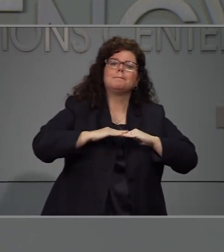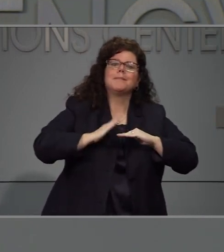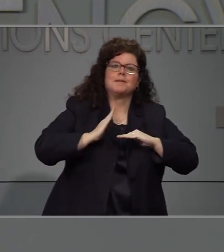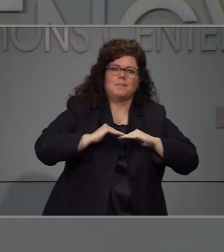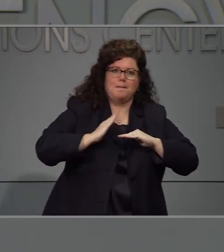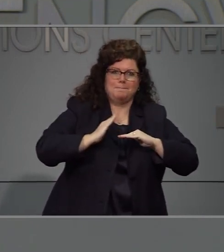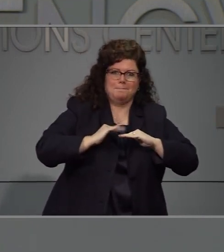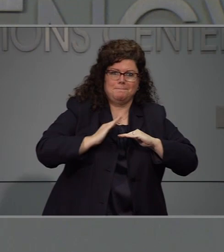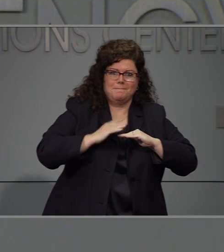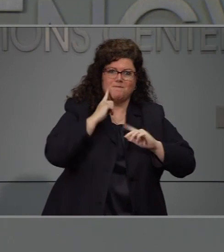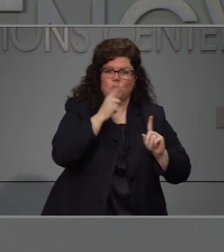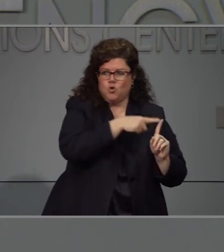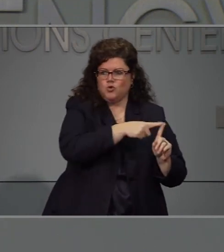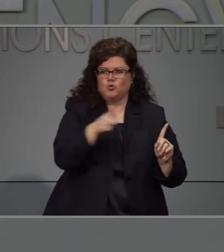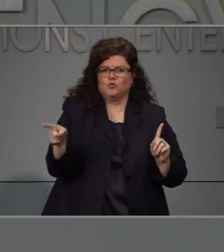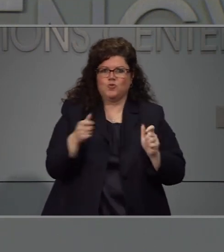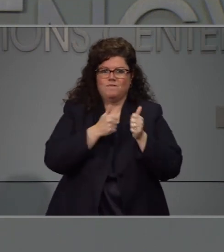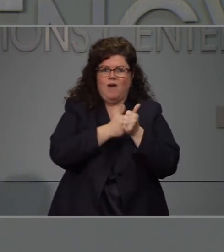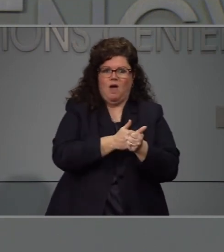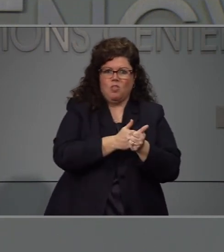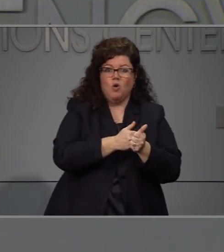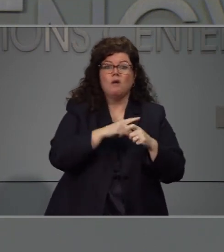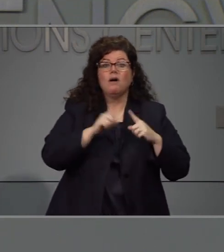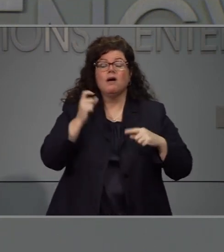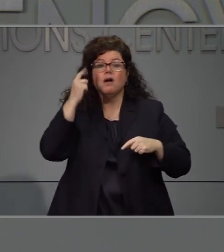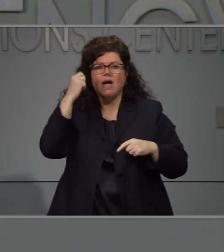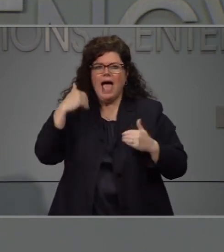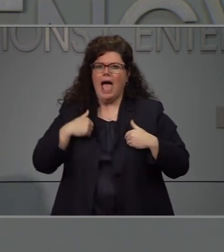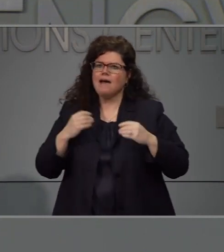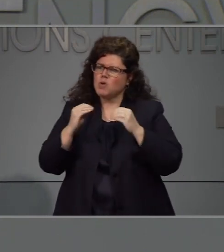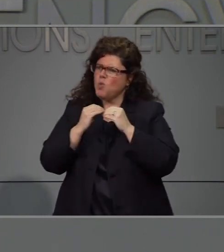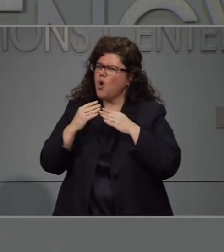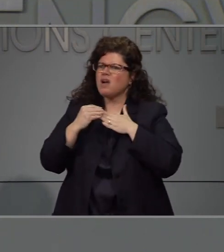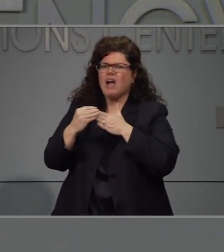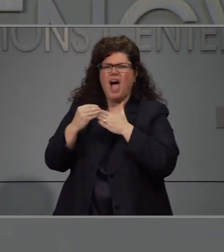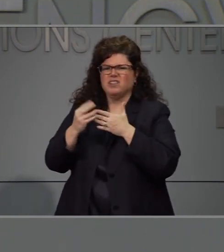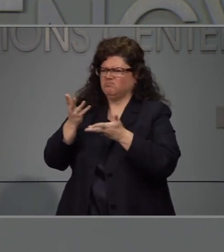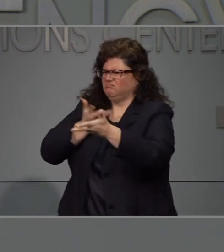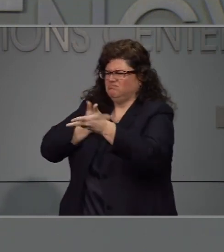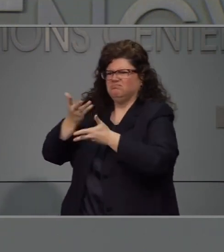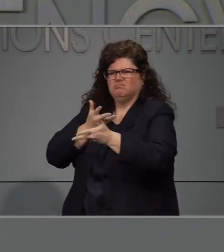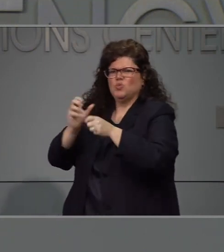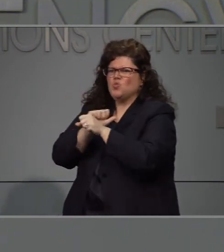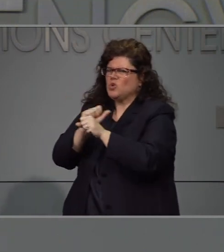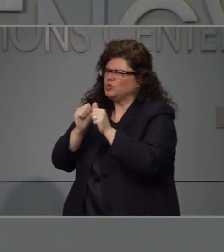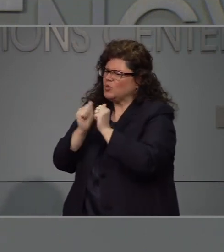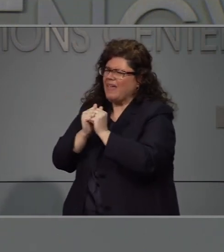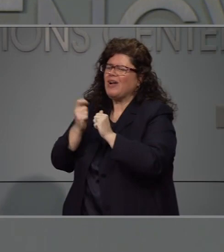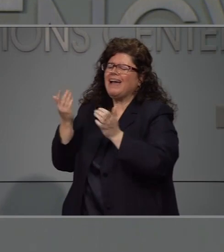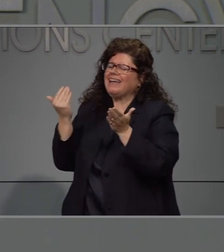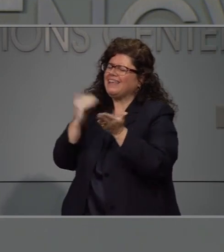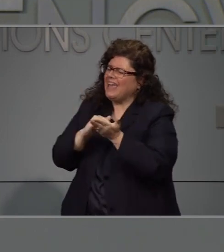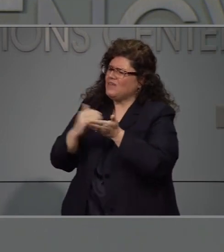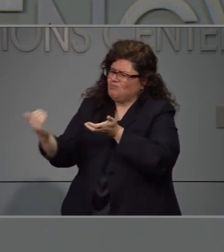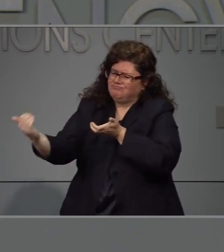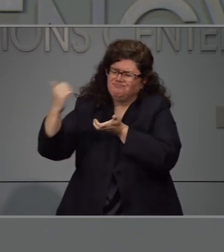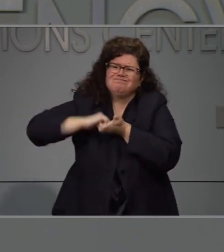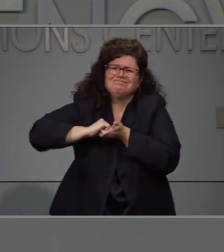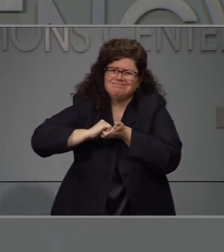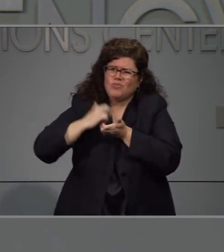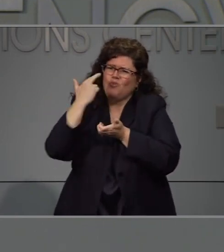base, un mínimo que todo mundo debe seguir. Sin embargo, tenemos guías adicionales al trabajar con la asociación de restaurantes.